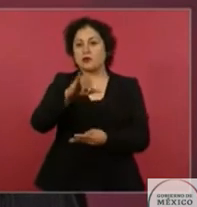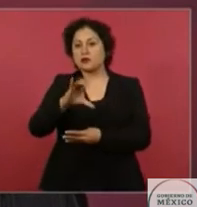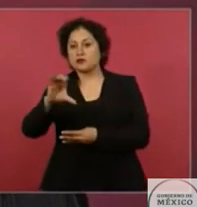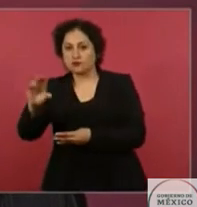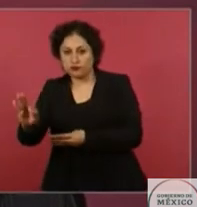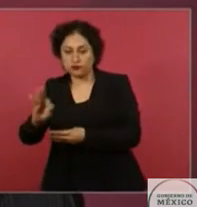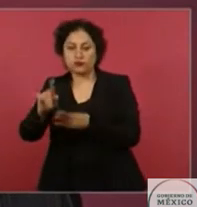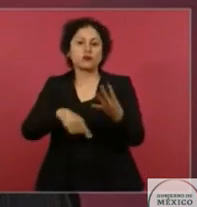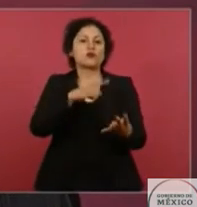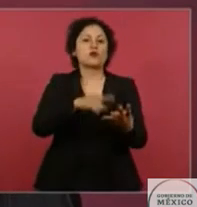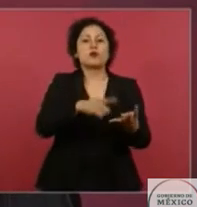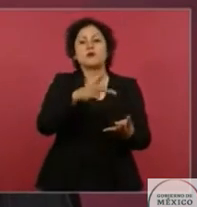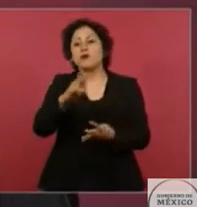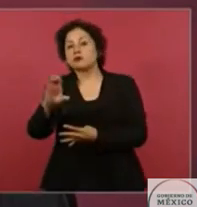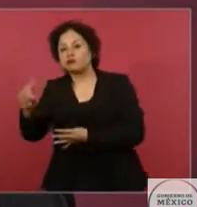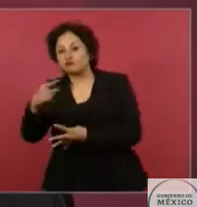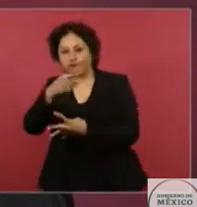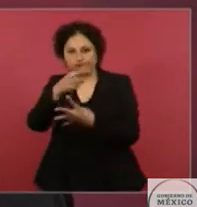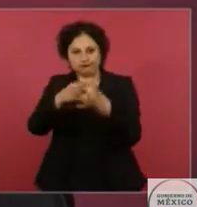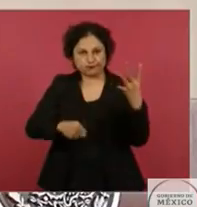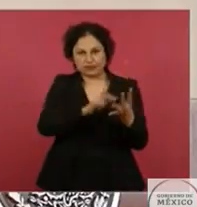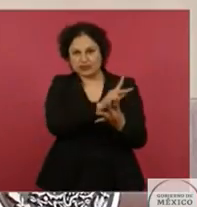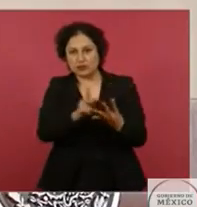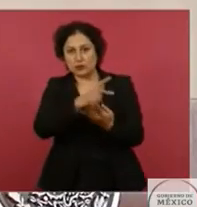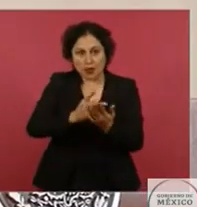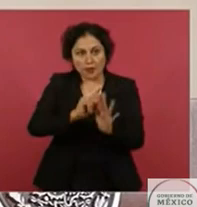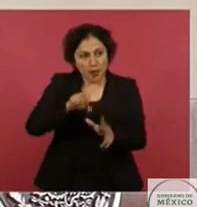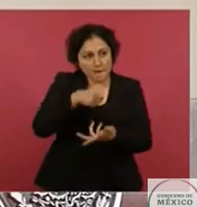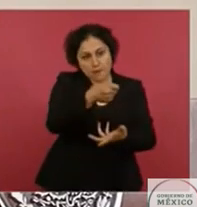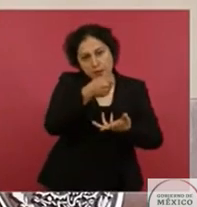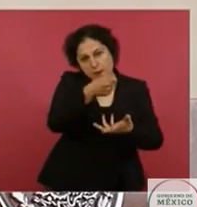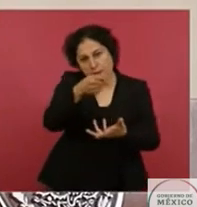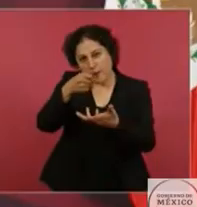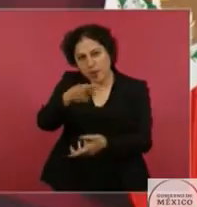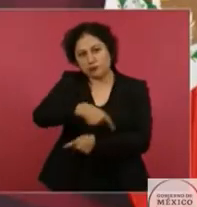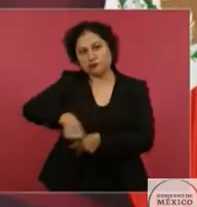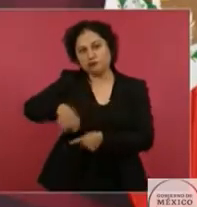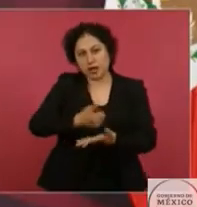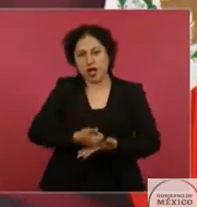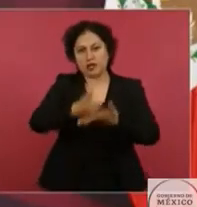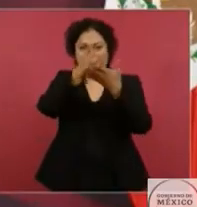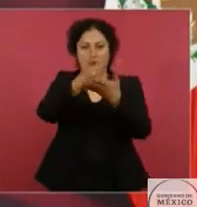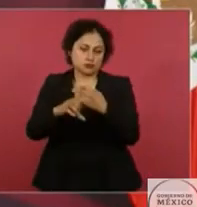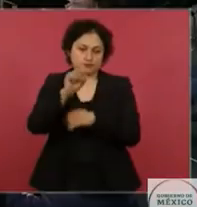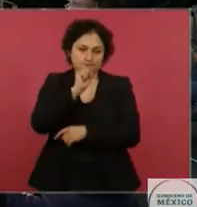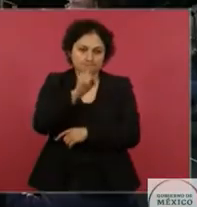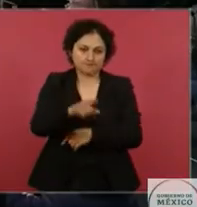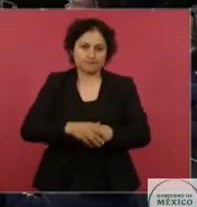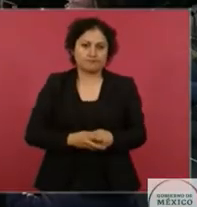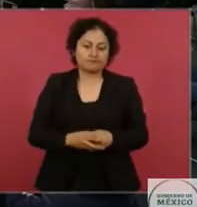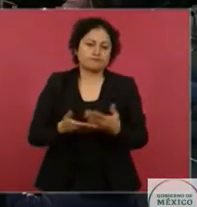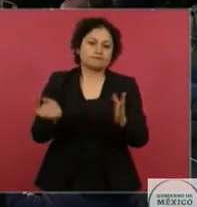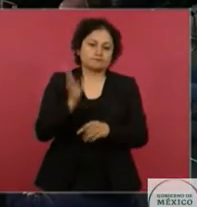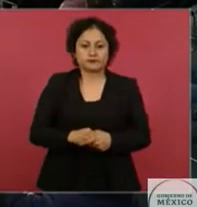discapacidad, todo, esa es una buena derrama económica, va a ayudar, y otras cosas más, pero bueno,